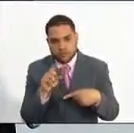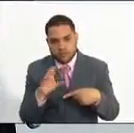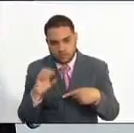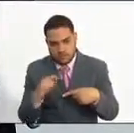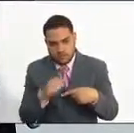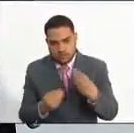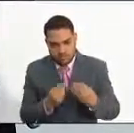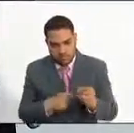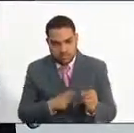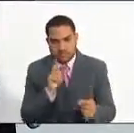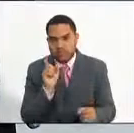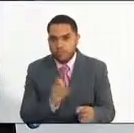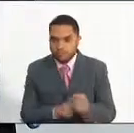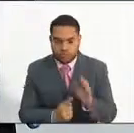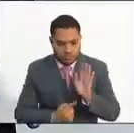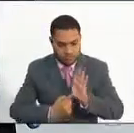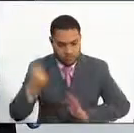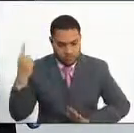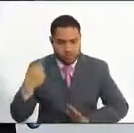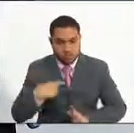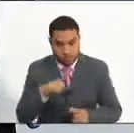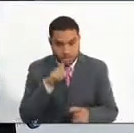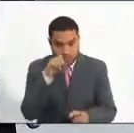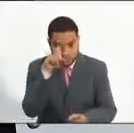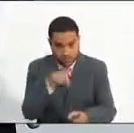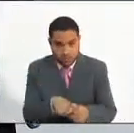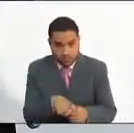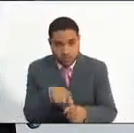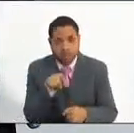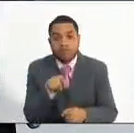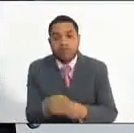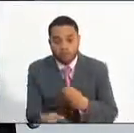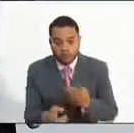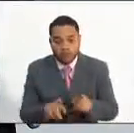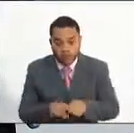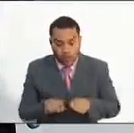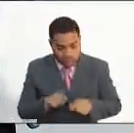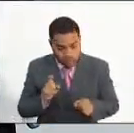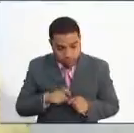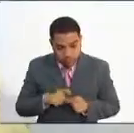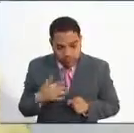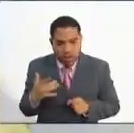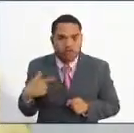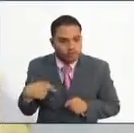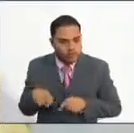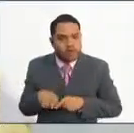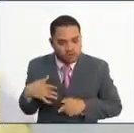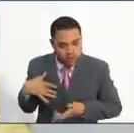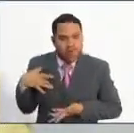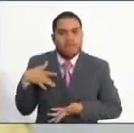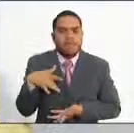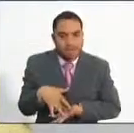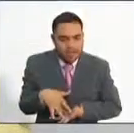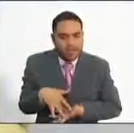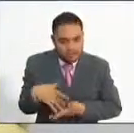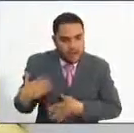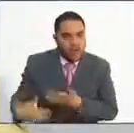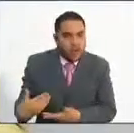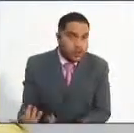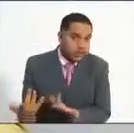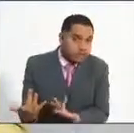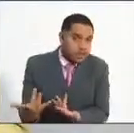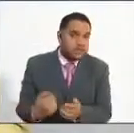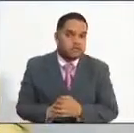partir de ese momento ya se considera participante de la convocatoria. Muy bien, vamos ahora a establecer